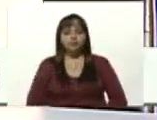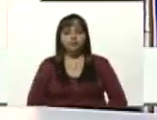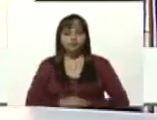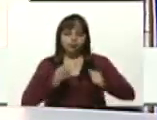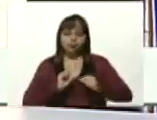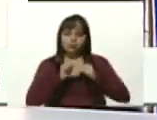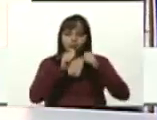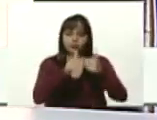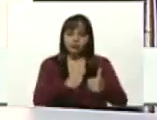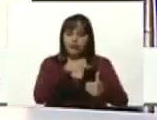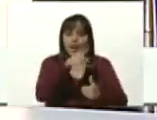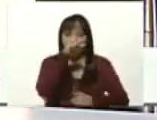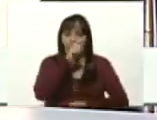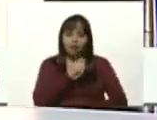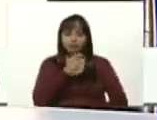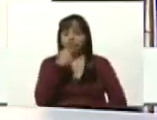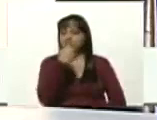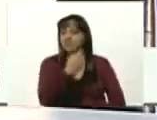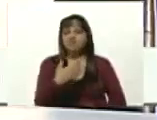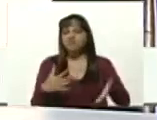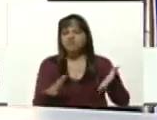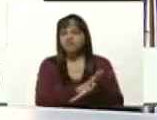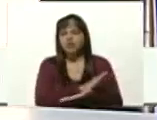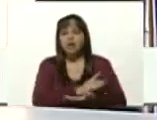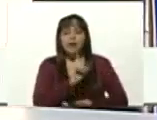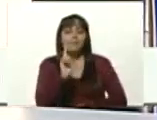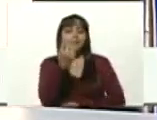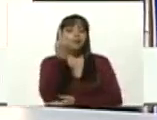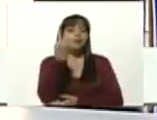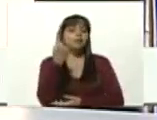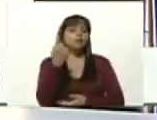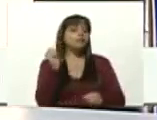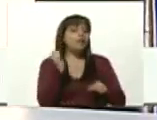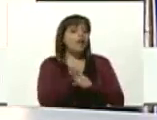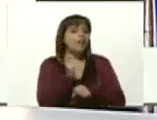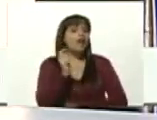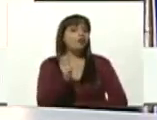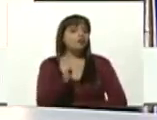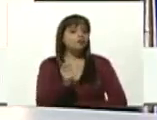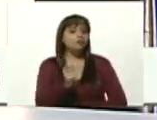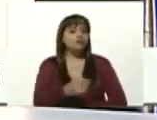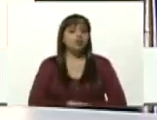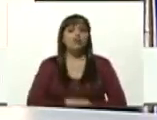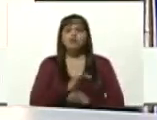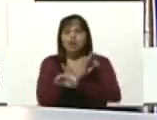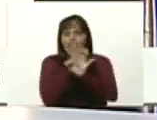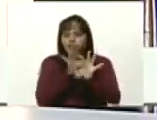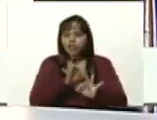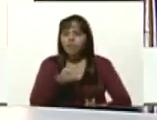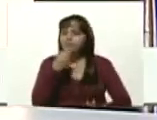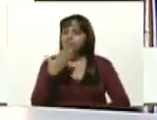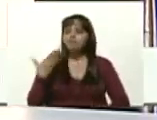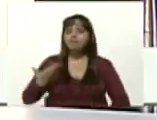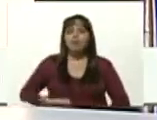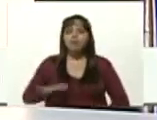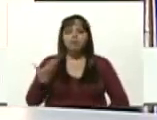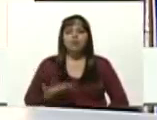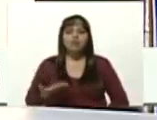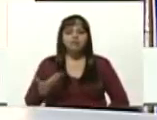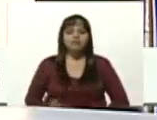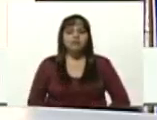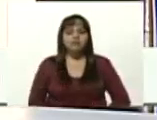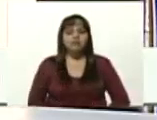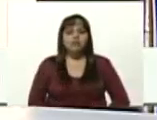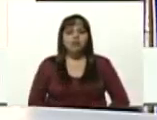inicio de ese año nosotros hemos dicho que la primera tarea porque ha sido un método bien importante ha sido un